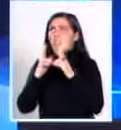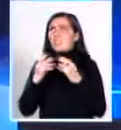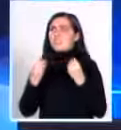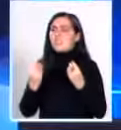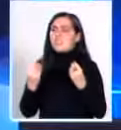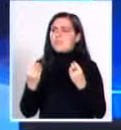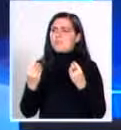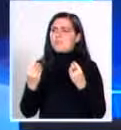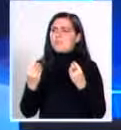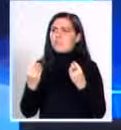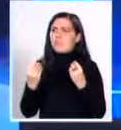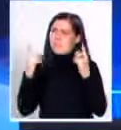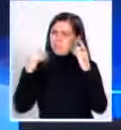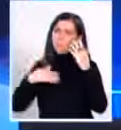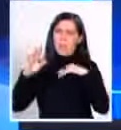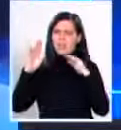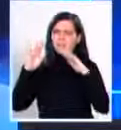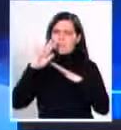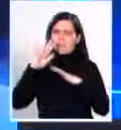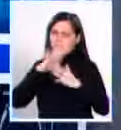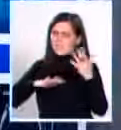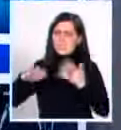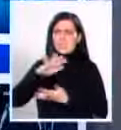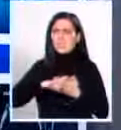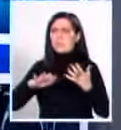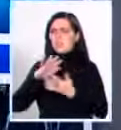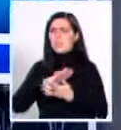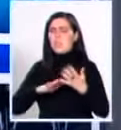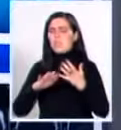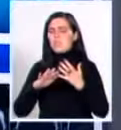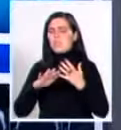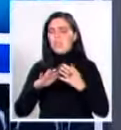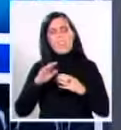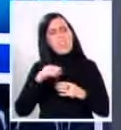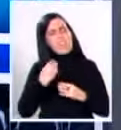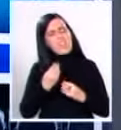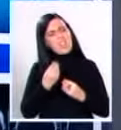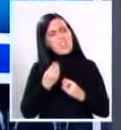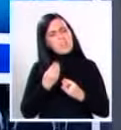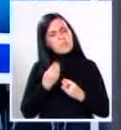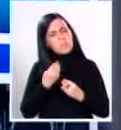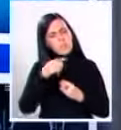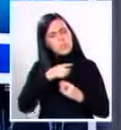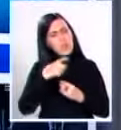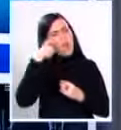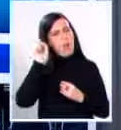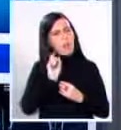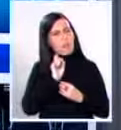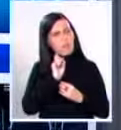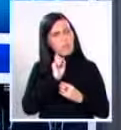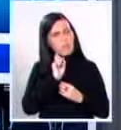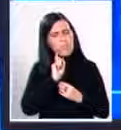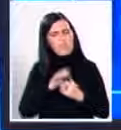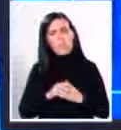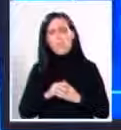era más complicado. Luis Eduardo, ¿desde cuándo usa audífono?